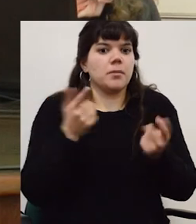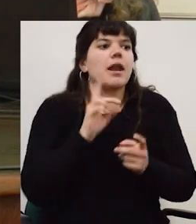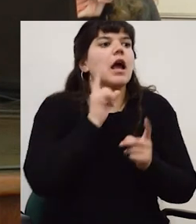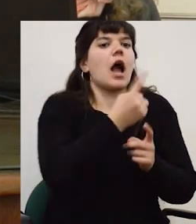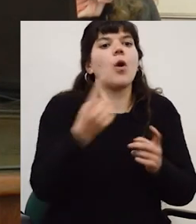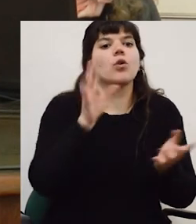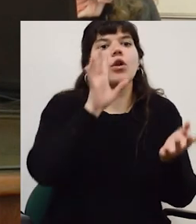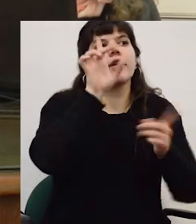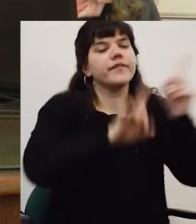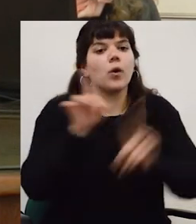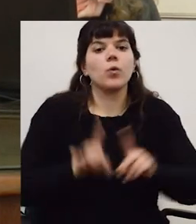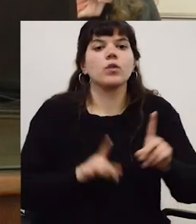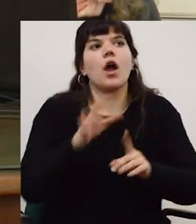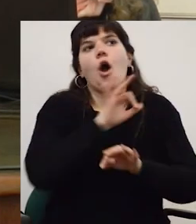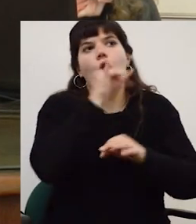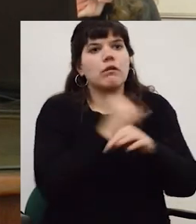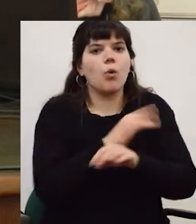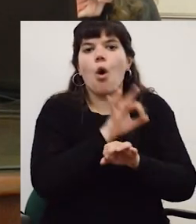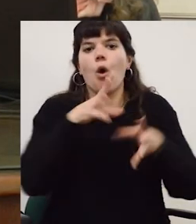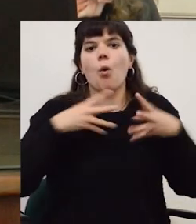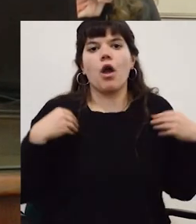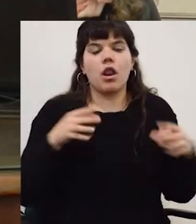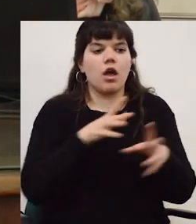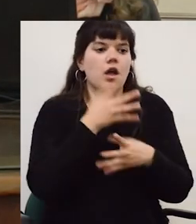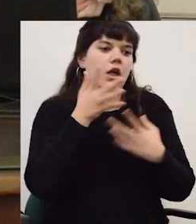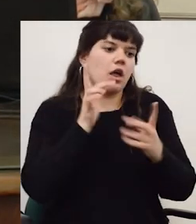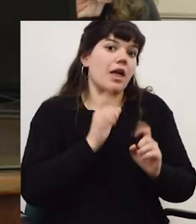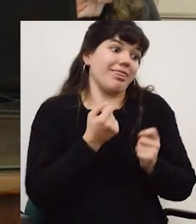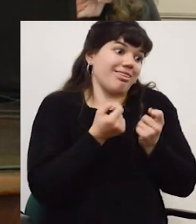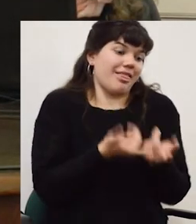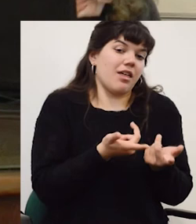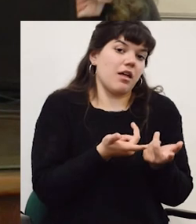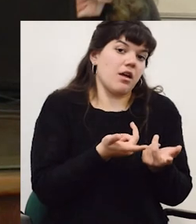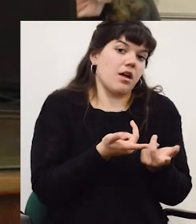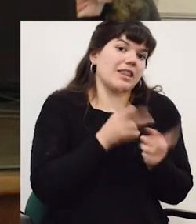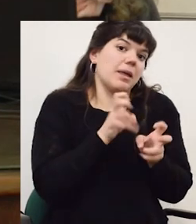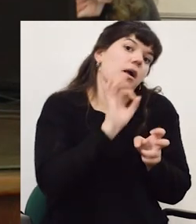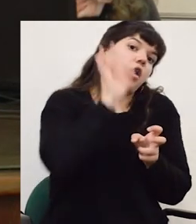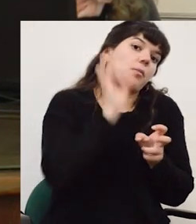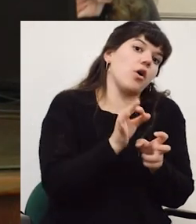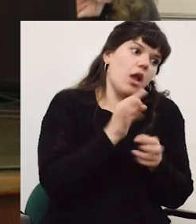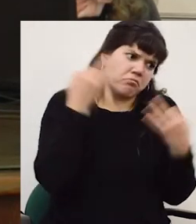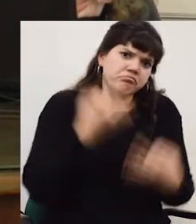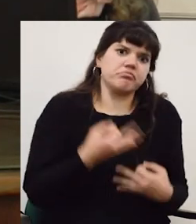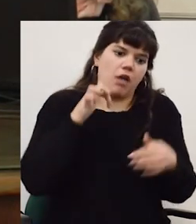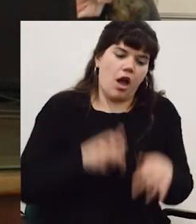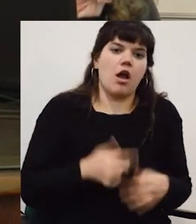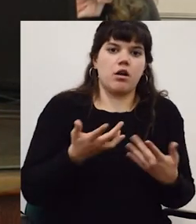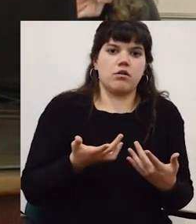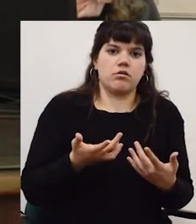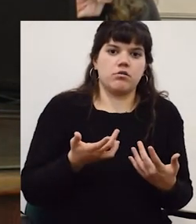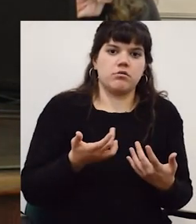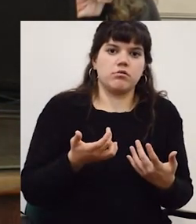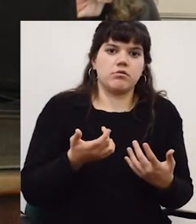humanos para que asuman para que cada centro universitario cada facultad instituto o escuela tenga una oferta